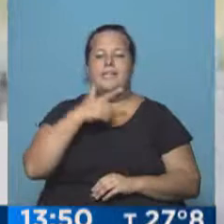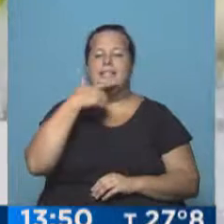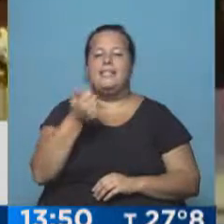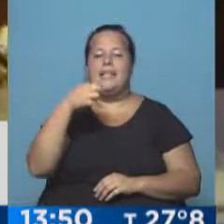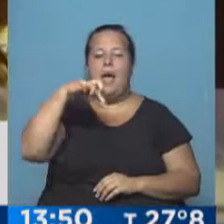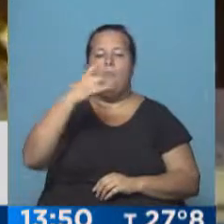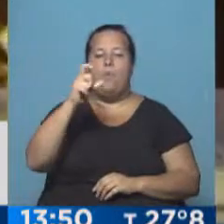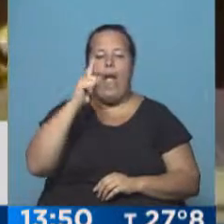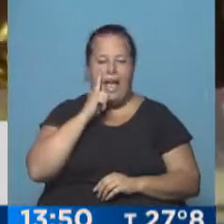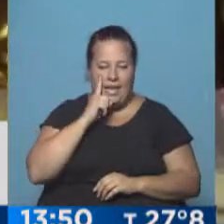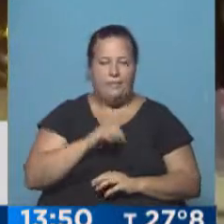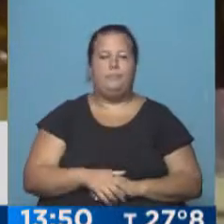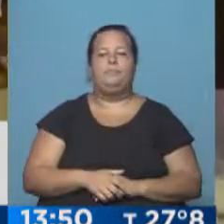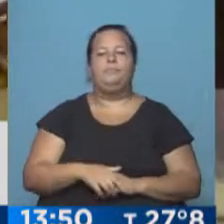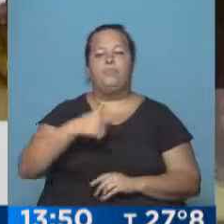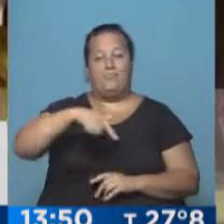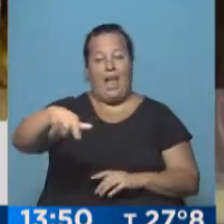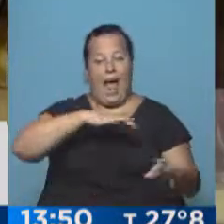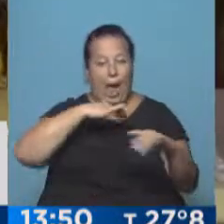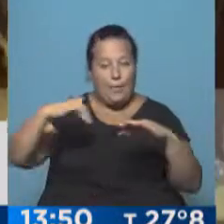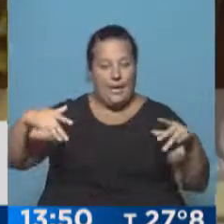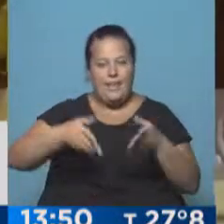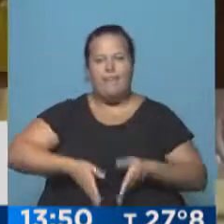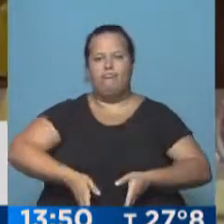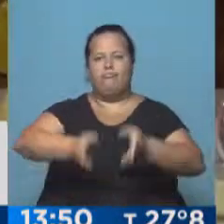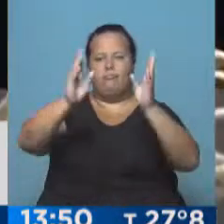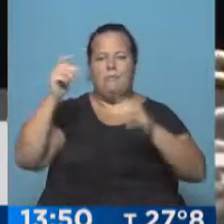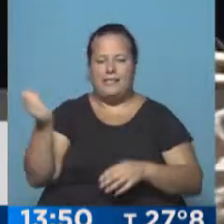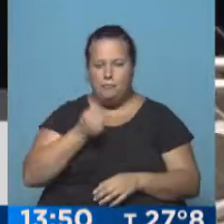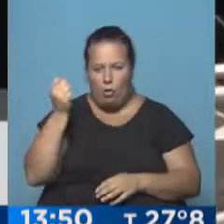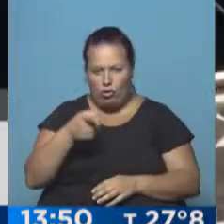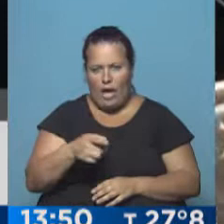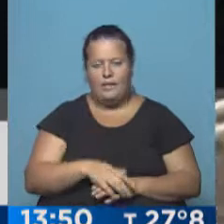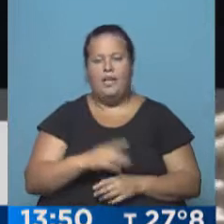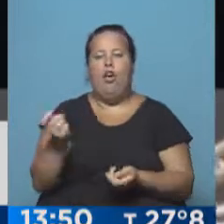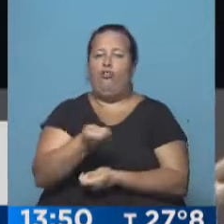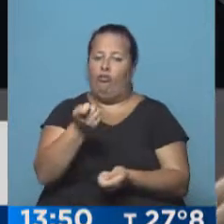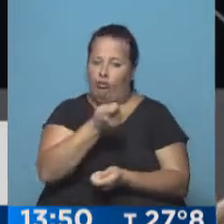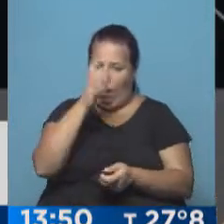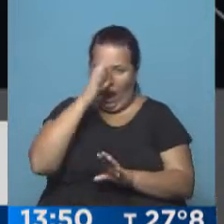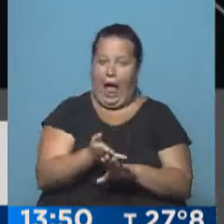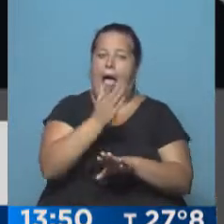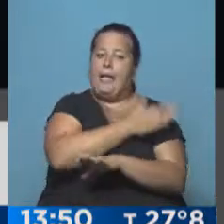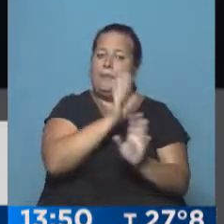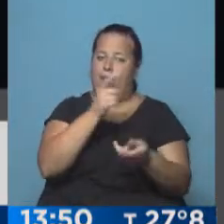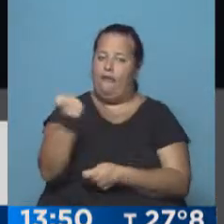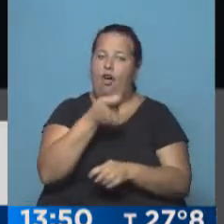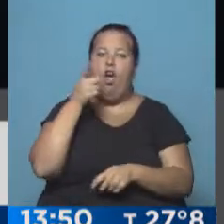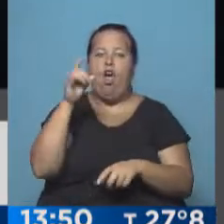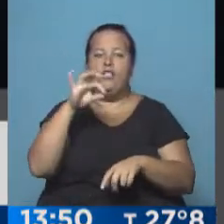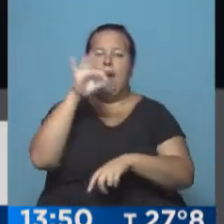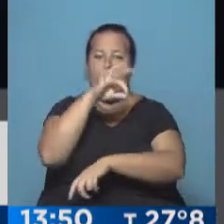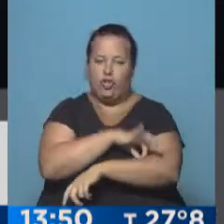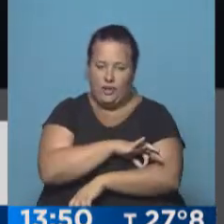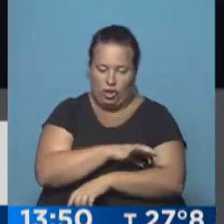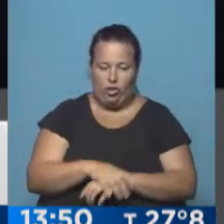Claro, así en esta avenida que cruza la pista principal, que estuvo fumigada, recordemos, días antes, para evitar la presencia